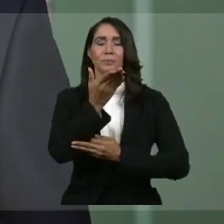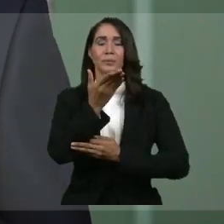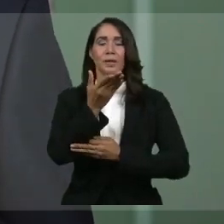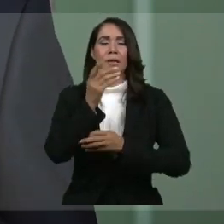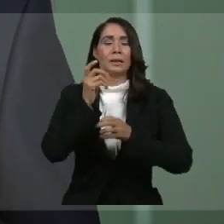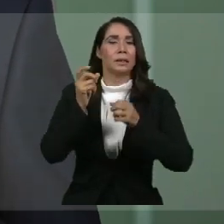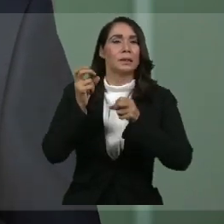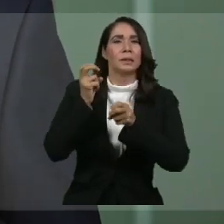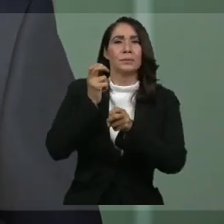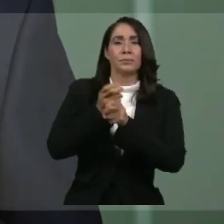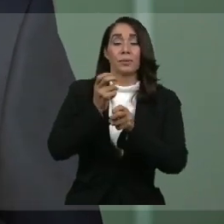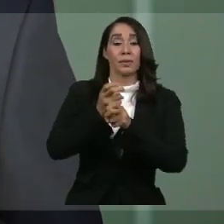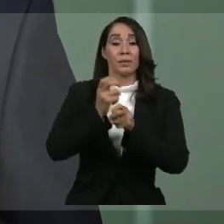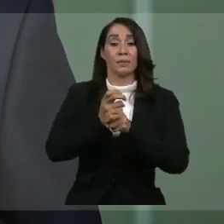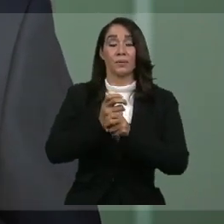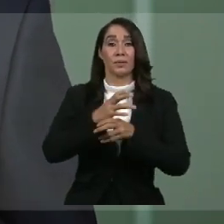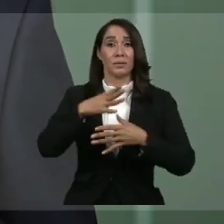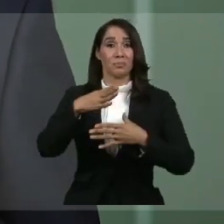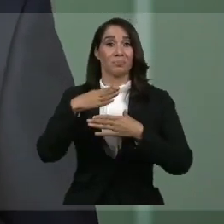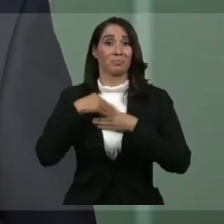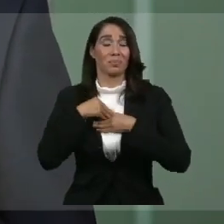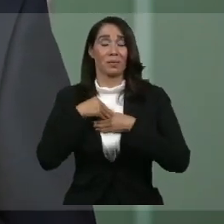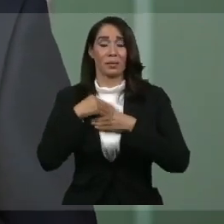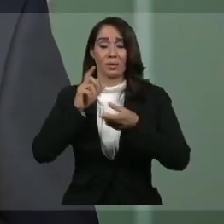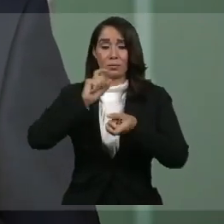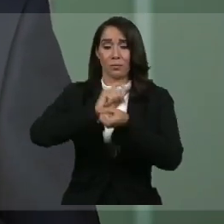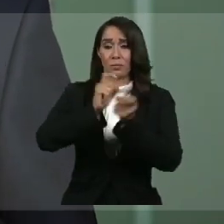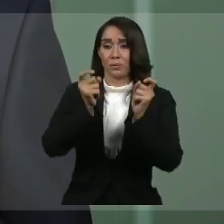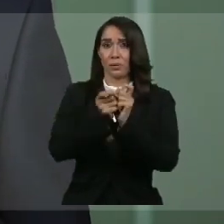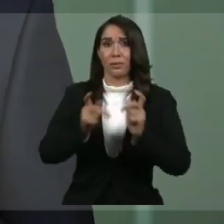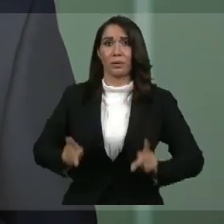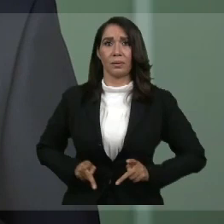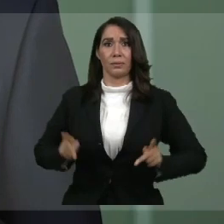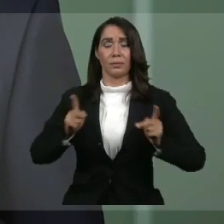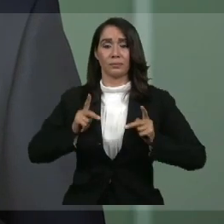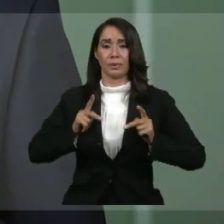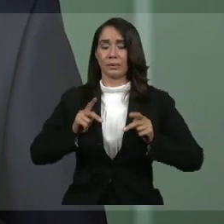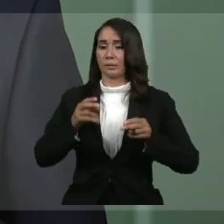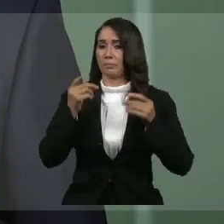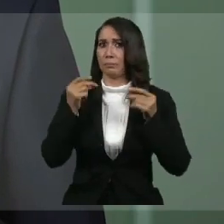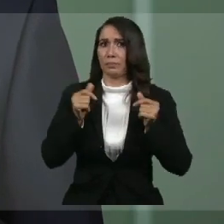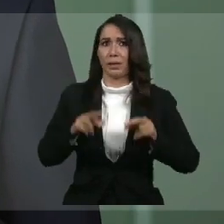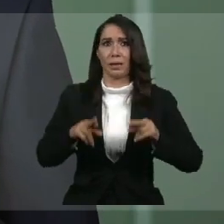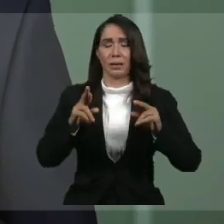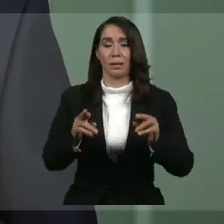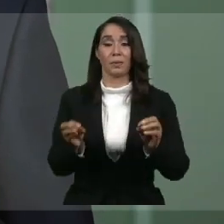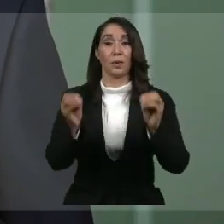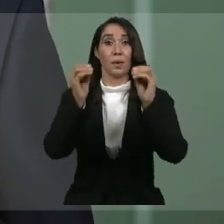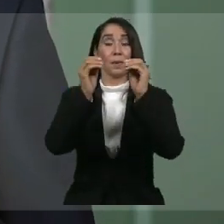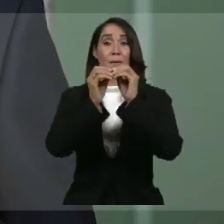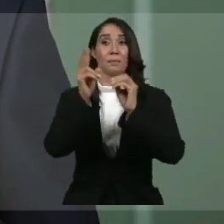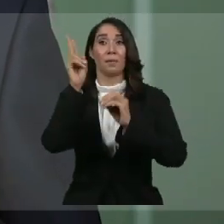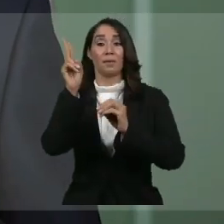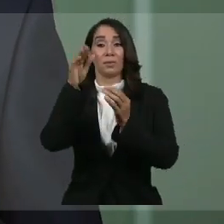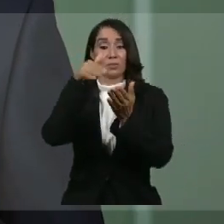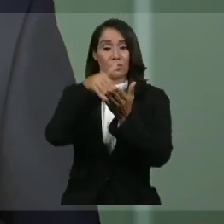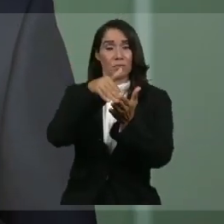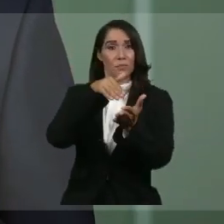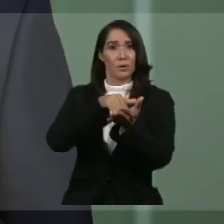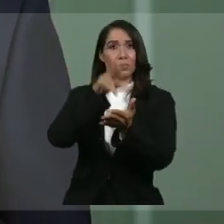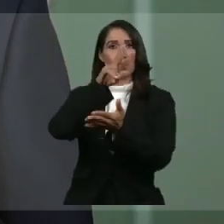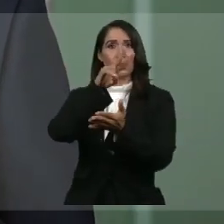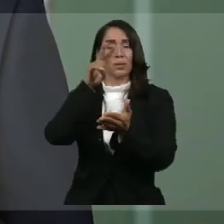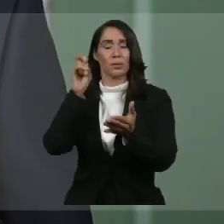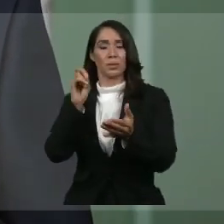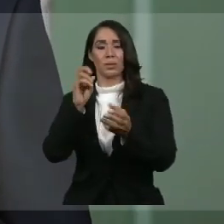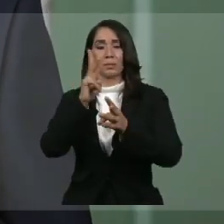difícil aceptar cómo ha cambiado nuestra realidad en tan poco tiempo. Más de 2.200.000 personas se han